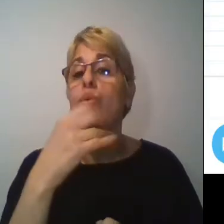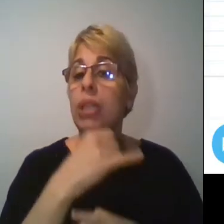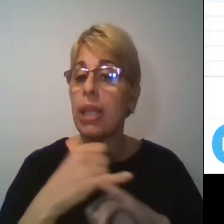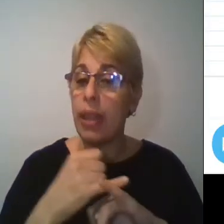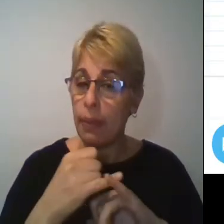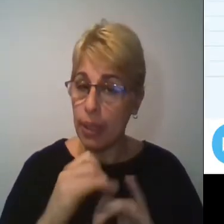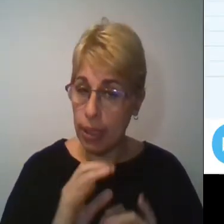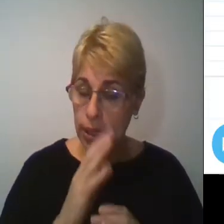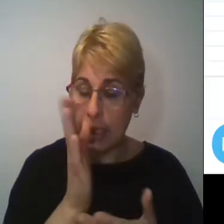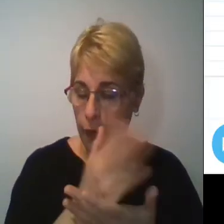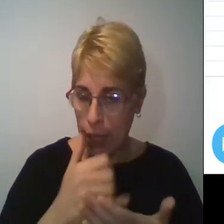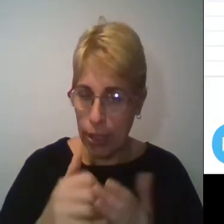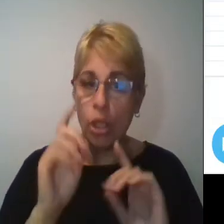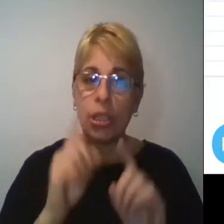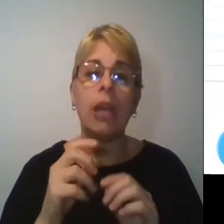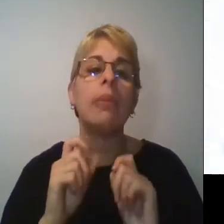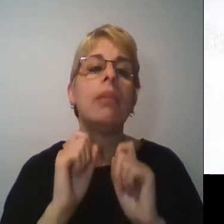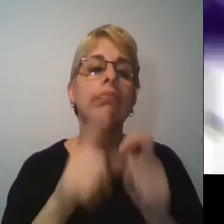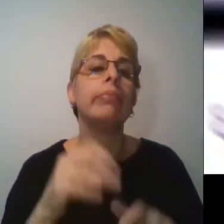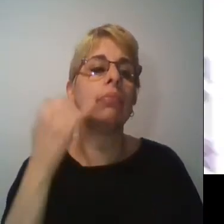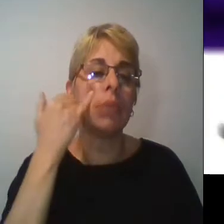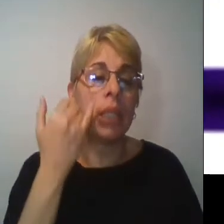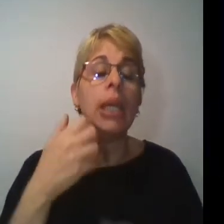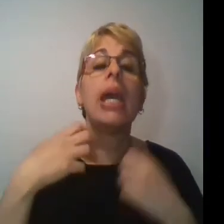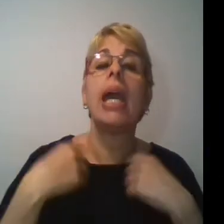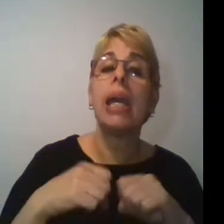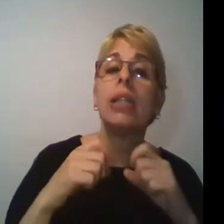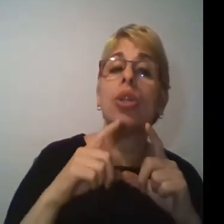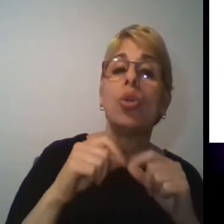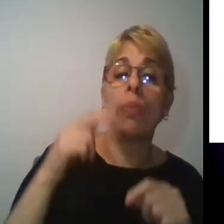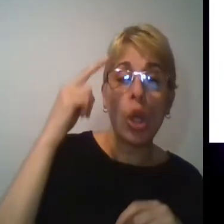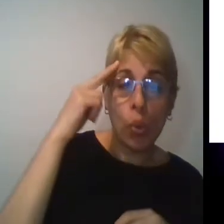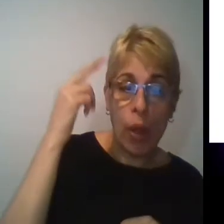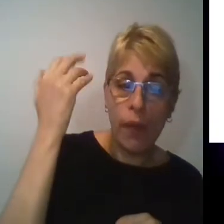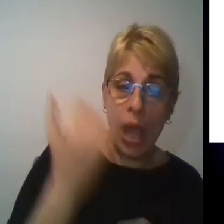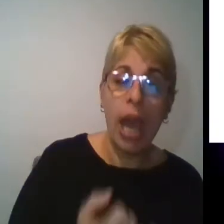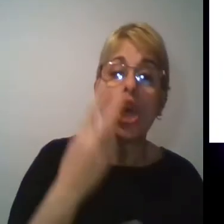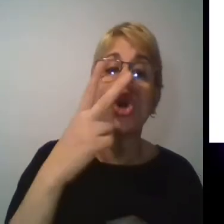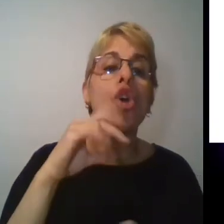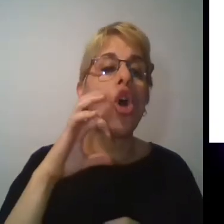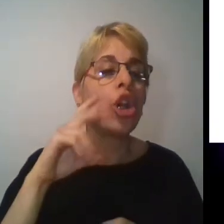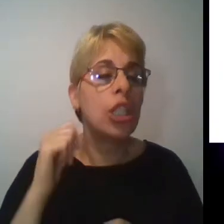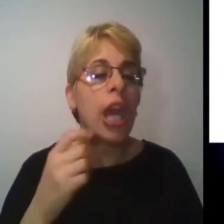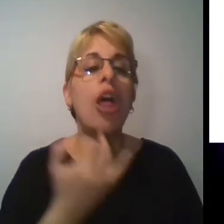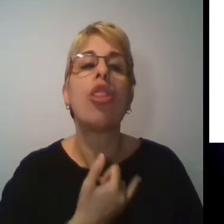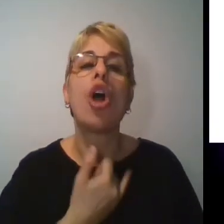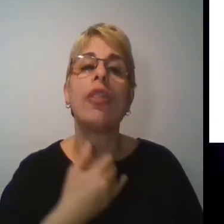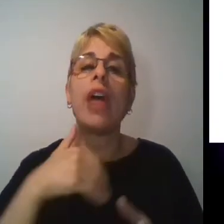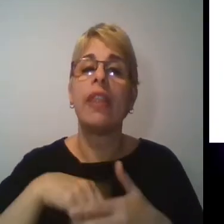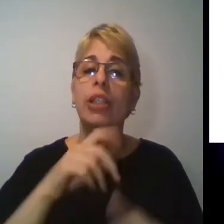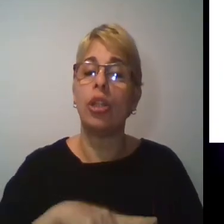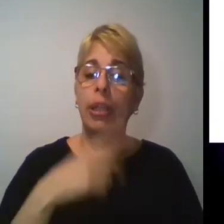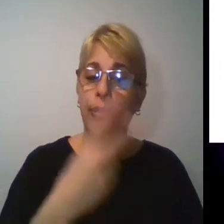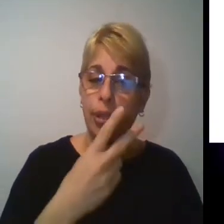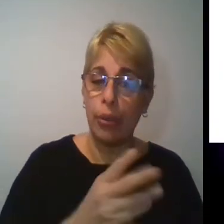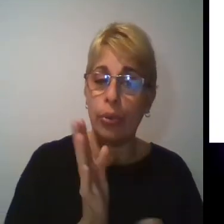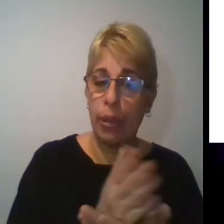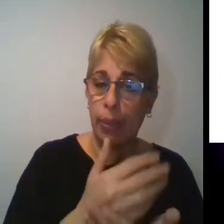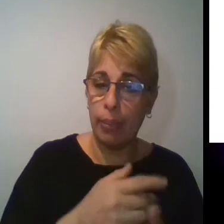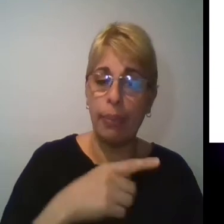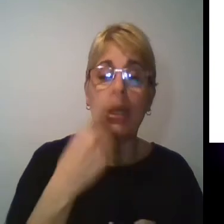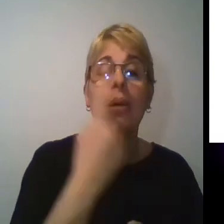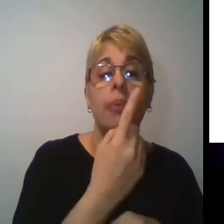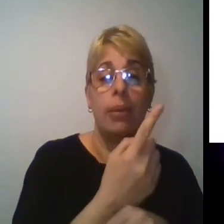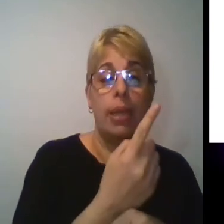letra I. El ejercicio número 9 va a tener dos corcheas en el segundo tiempo, su dividido, la primera corchea está en el